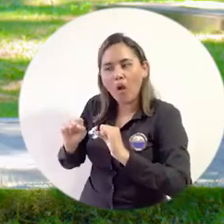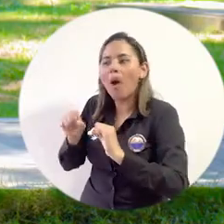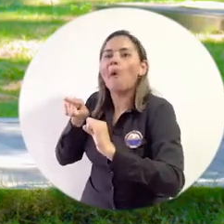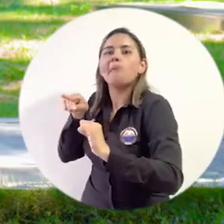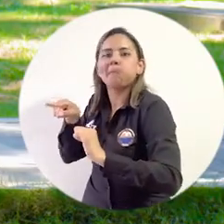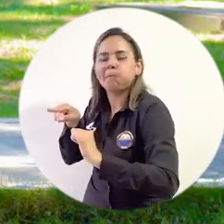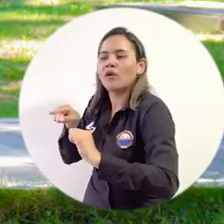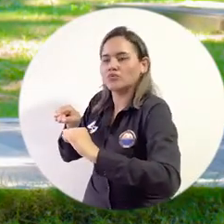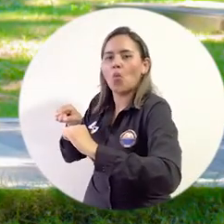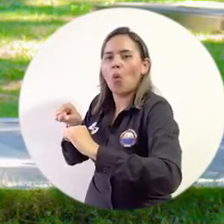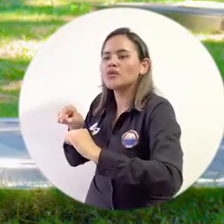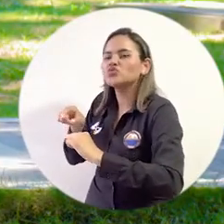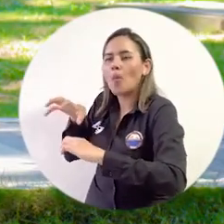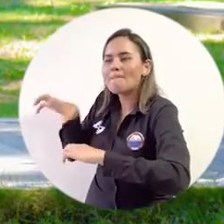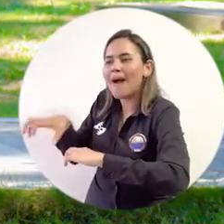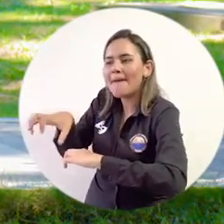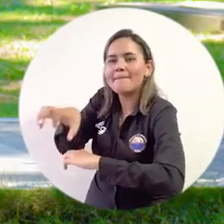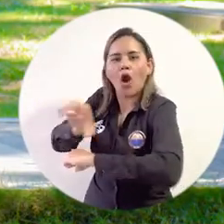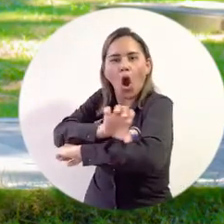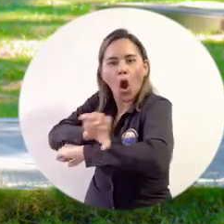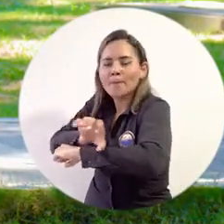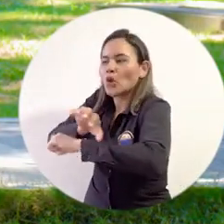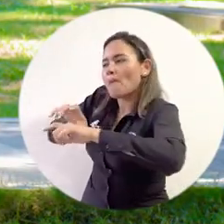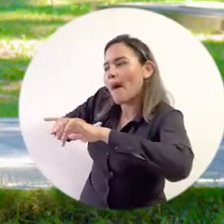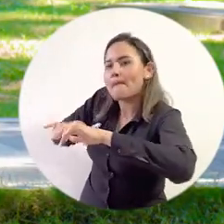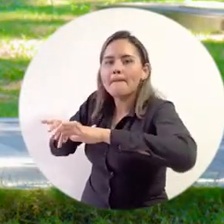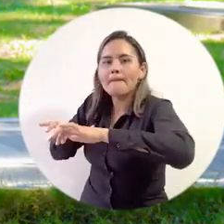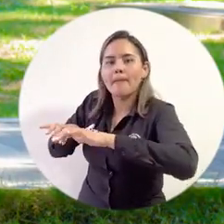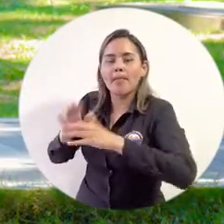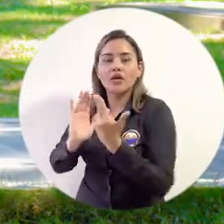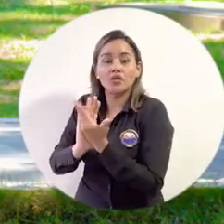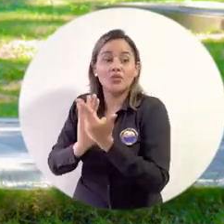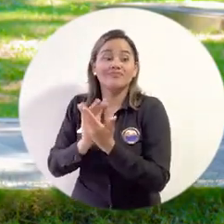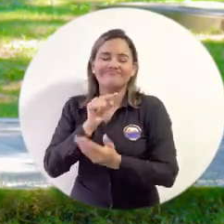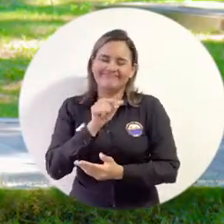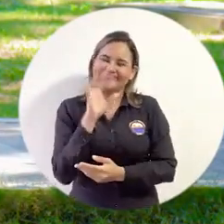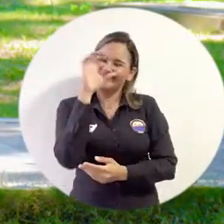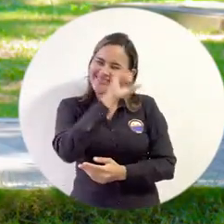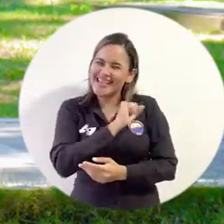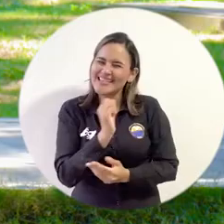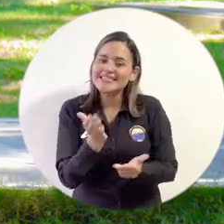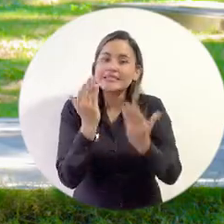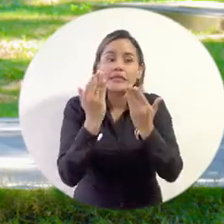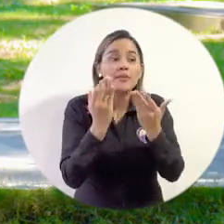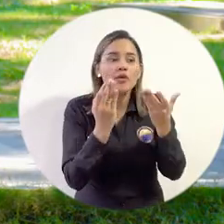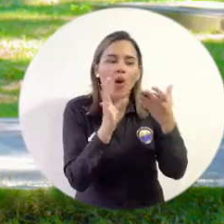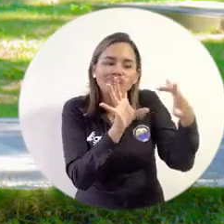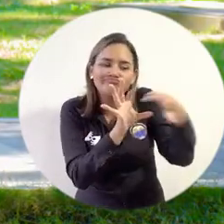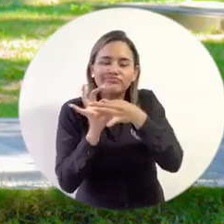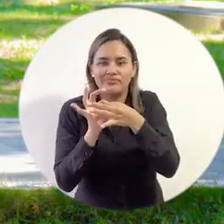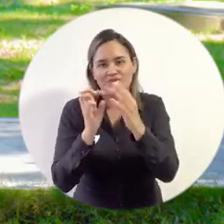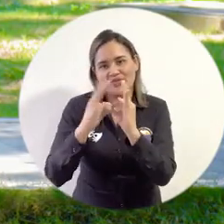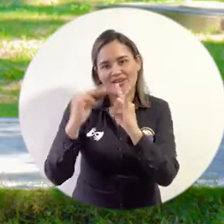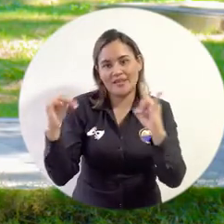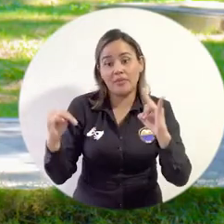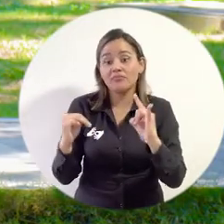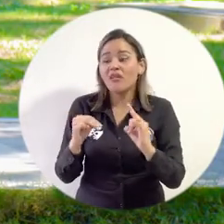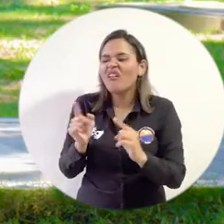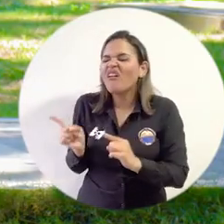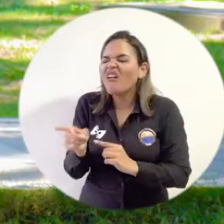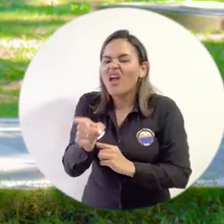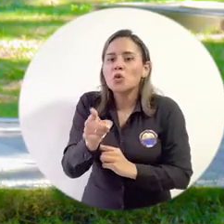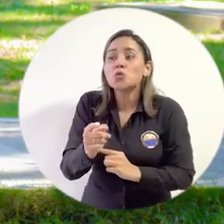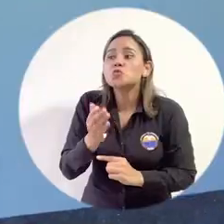Entonces ahí la alianza con la Universidad del Magdalena fue muy importante y sacar adelante a 17 estudiantes que la mayoría estaban